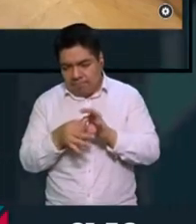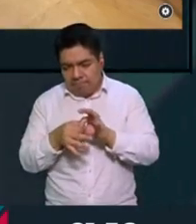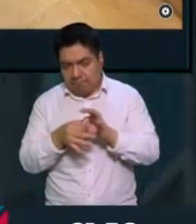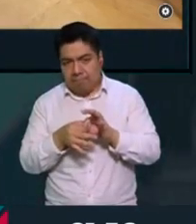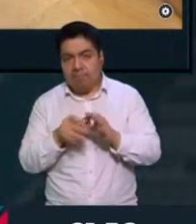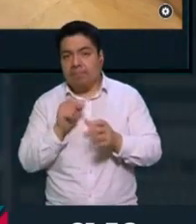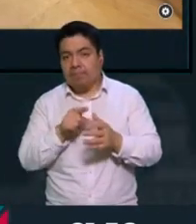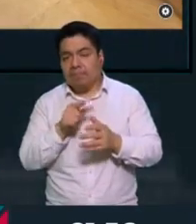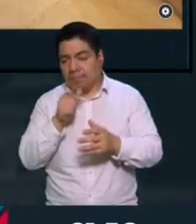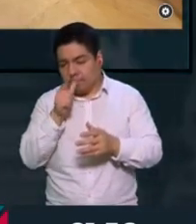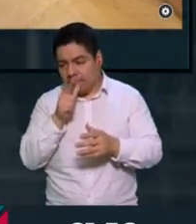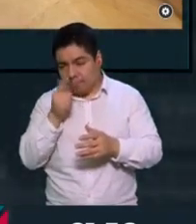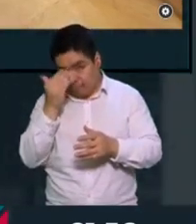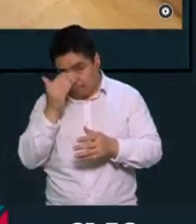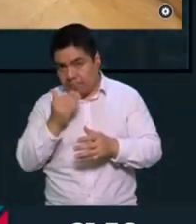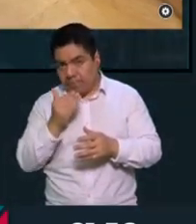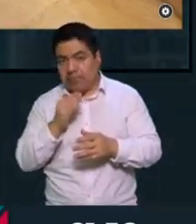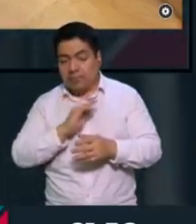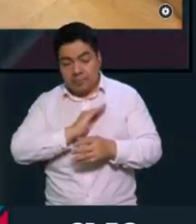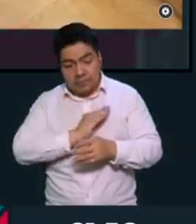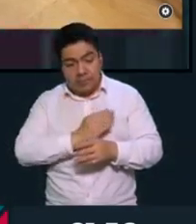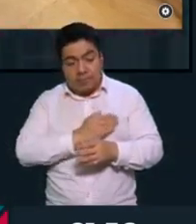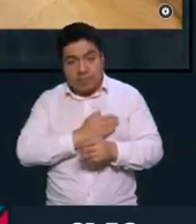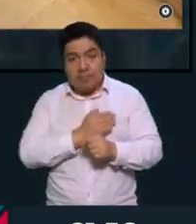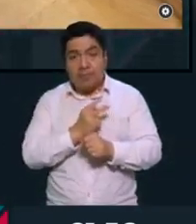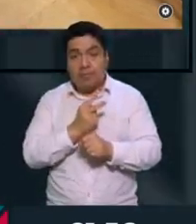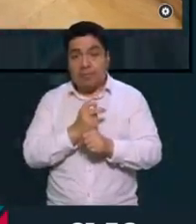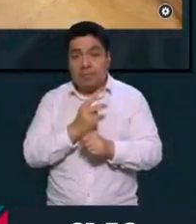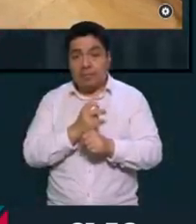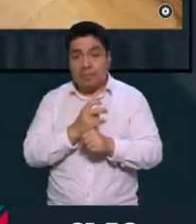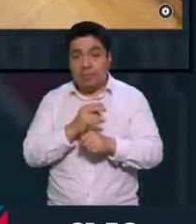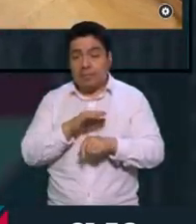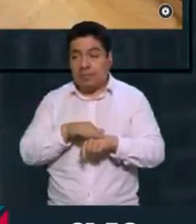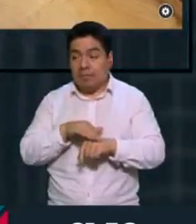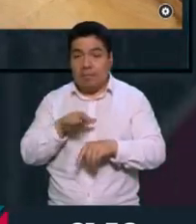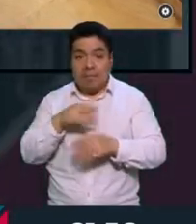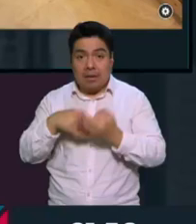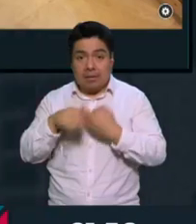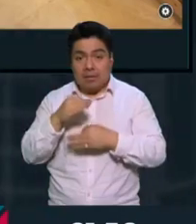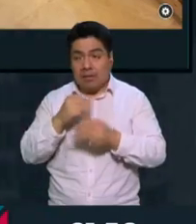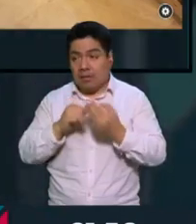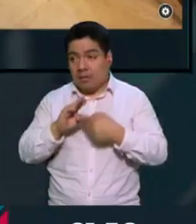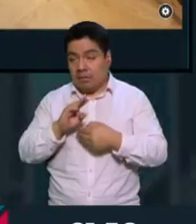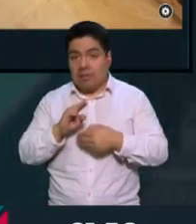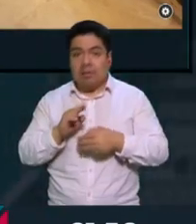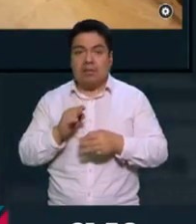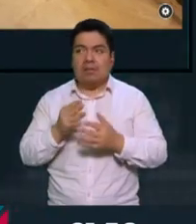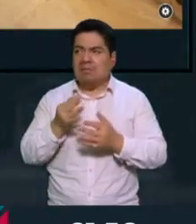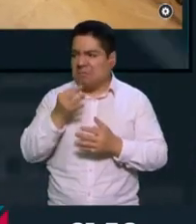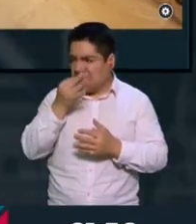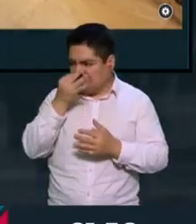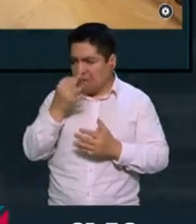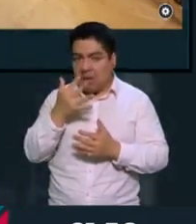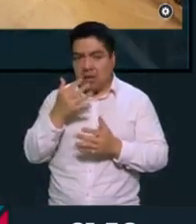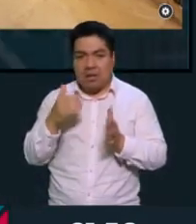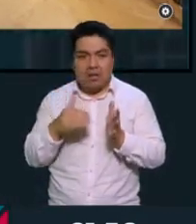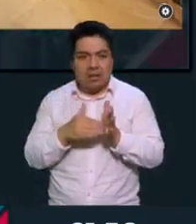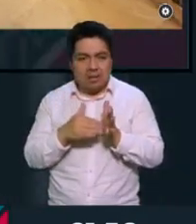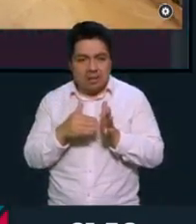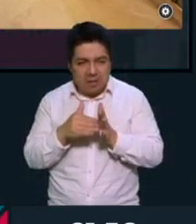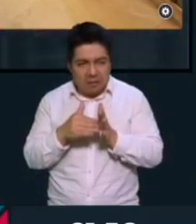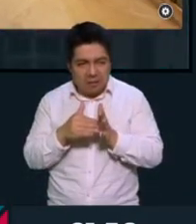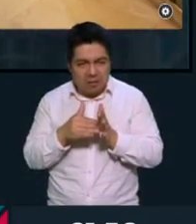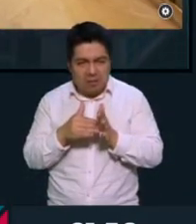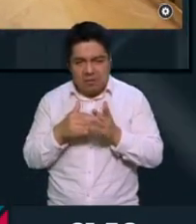lengua. Hay que recordar que el español es la segunda lengua más hablada del mundo, ¿no? Tiene casi 500 millones de